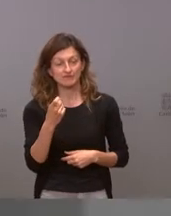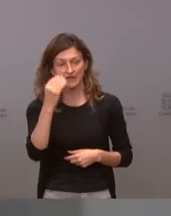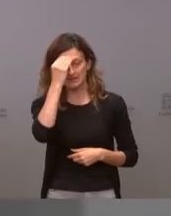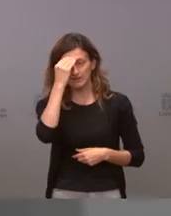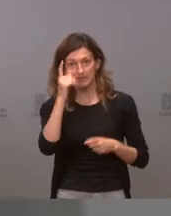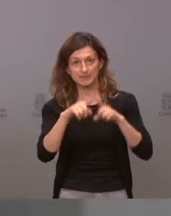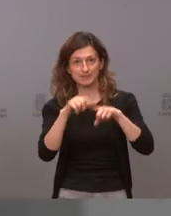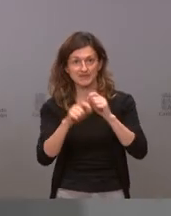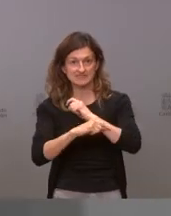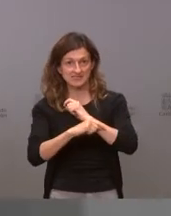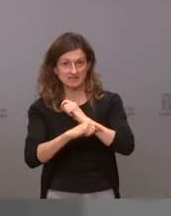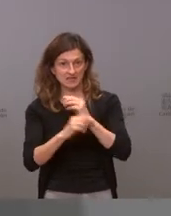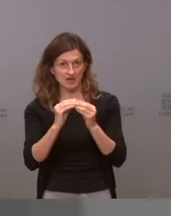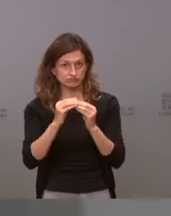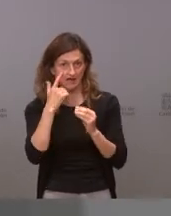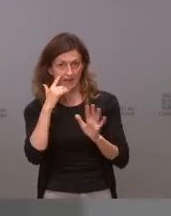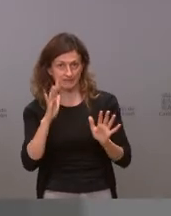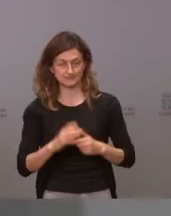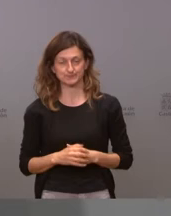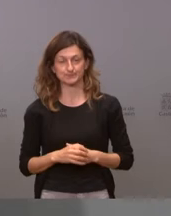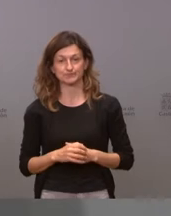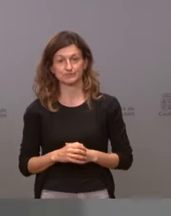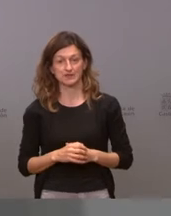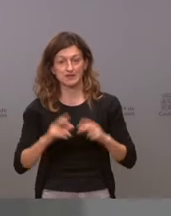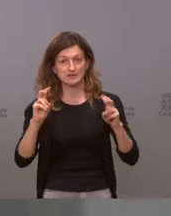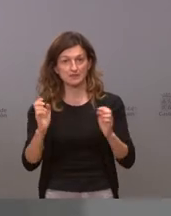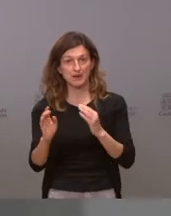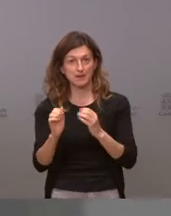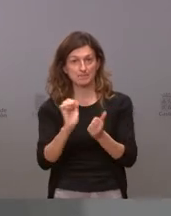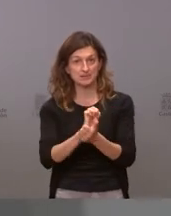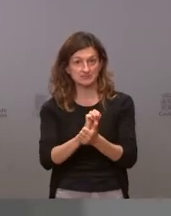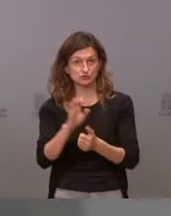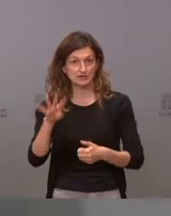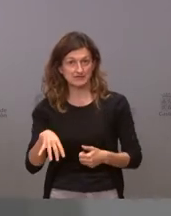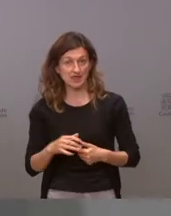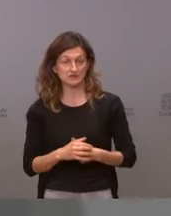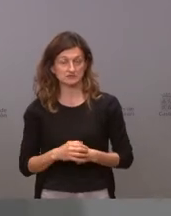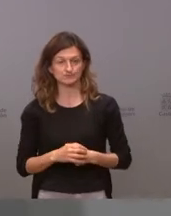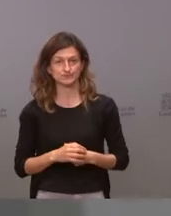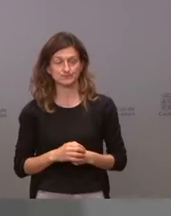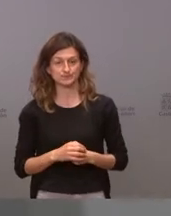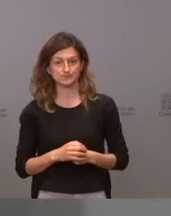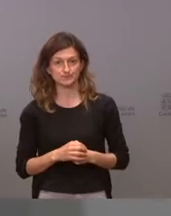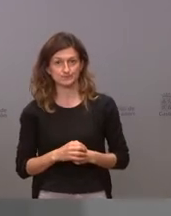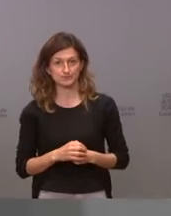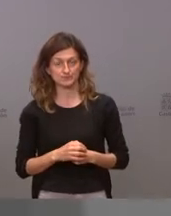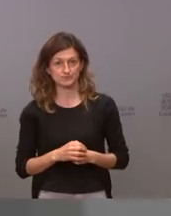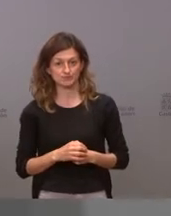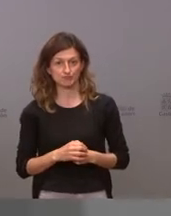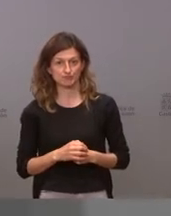estrategia que está en marcha sobre los presos del proceso bueno yo creo que simplemente es